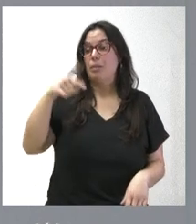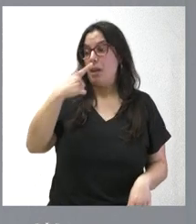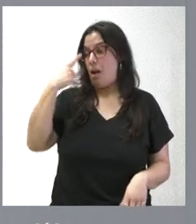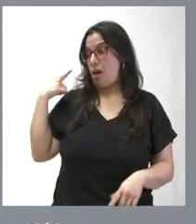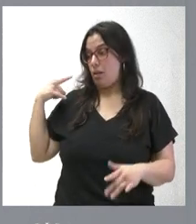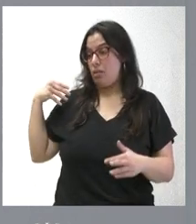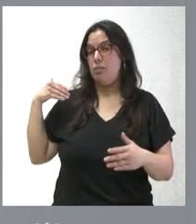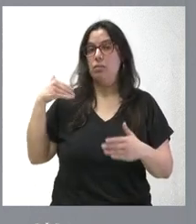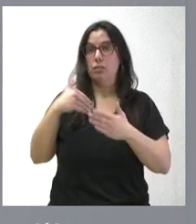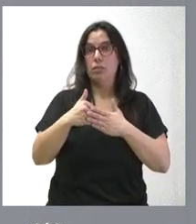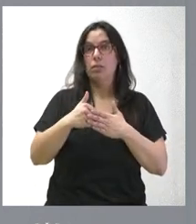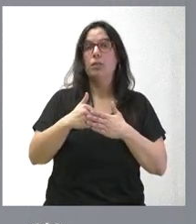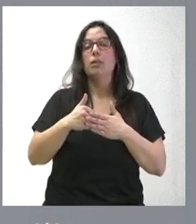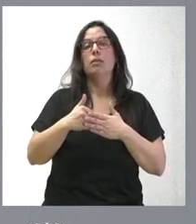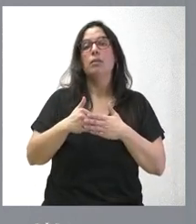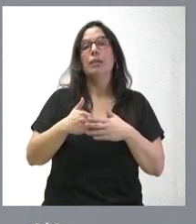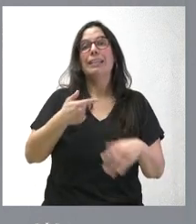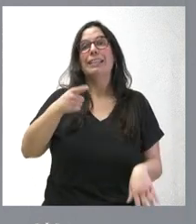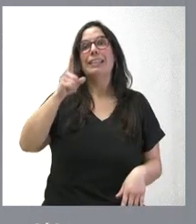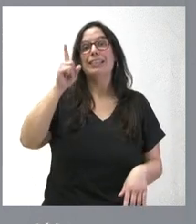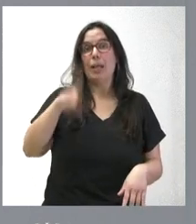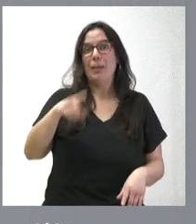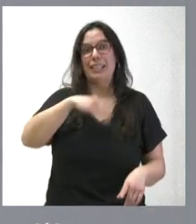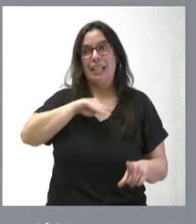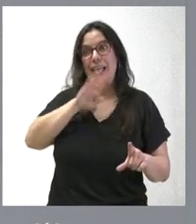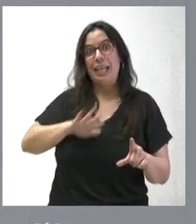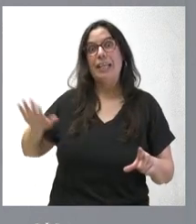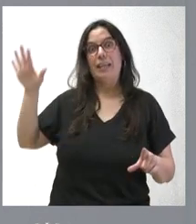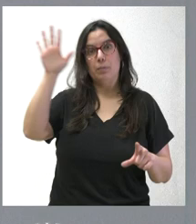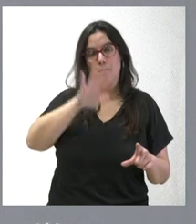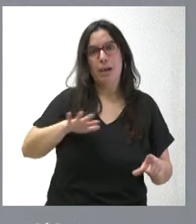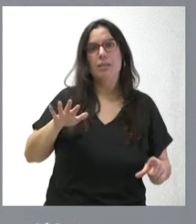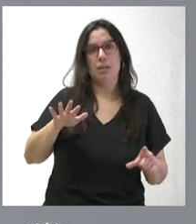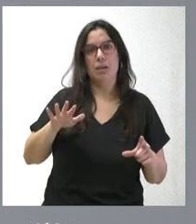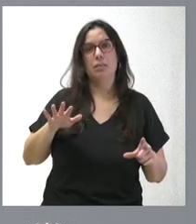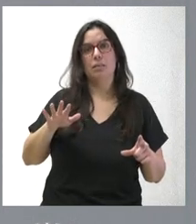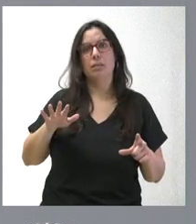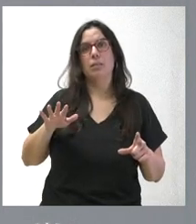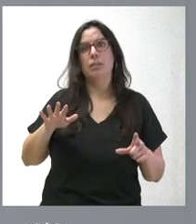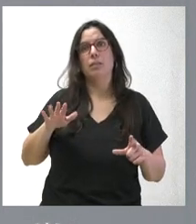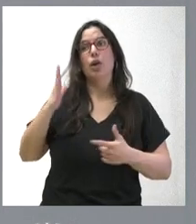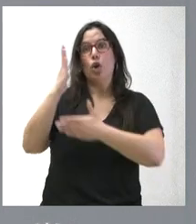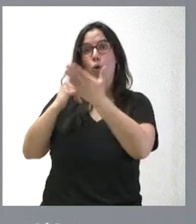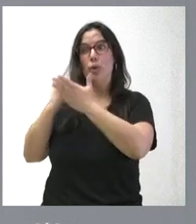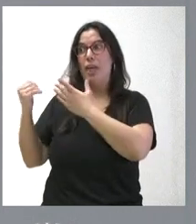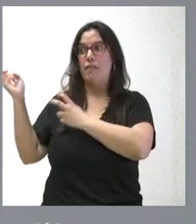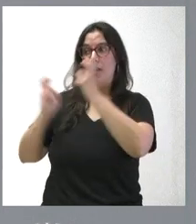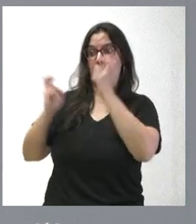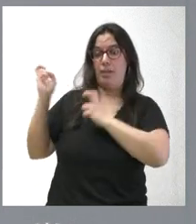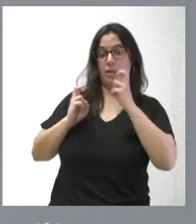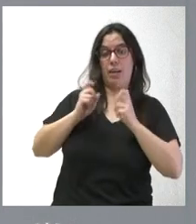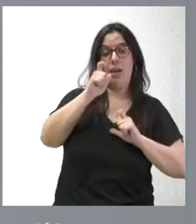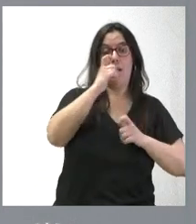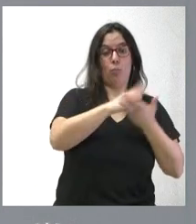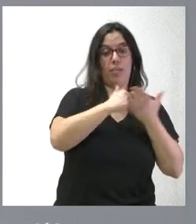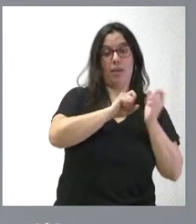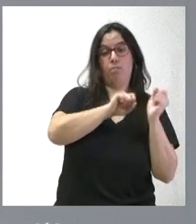fue con un saldo migratorio positivo dentro del contexto nacional. Era mucha más la gente de otras comunidades autónomas que venía a Castilla y León que la gente de Castilla y León